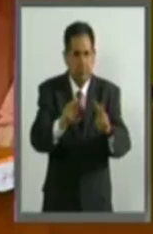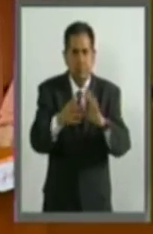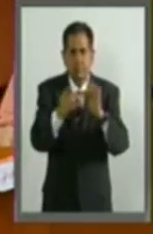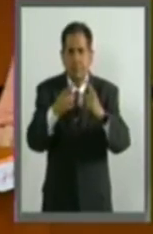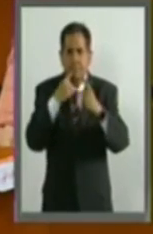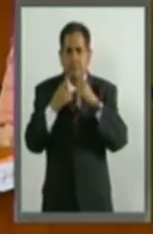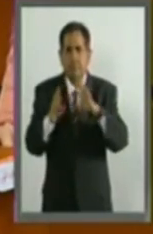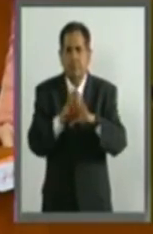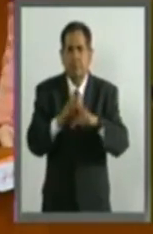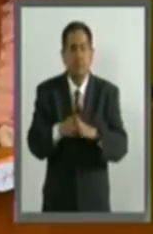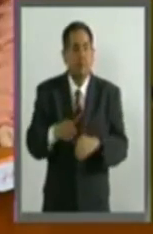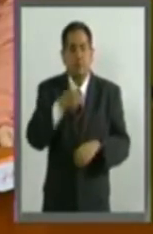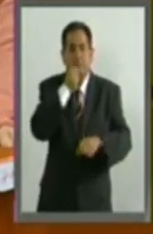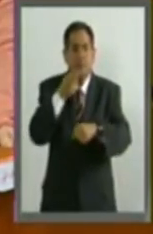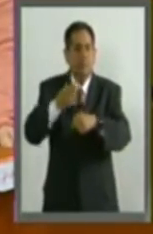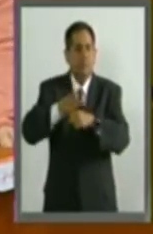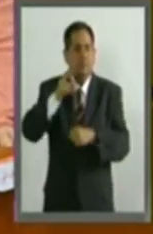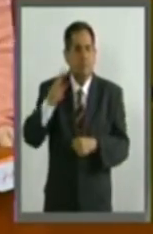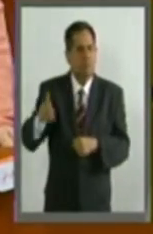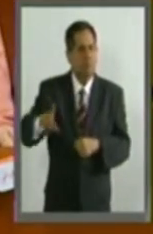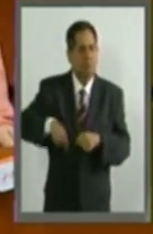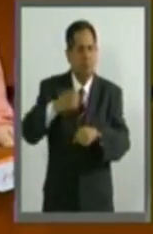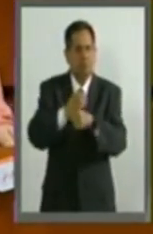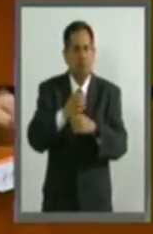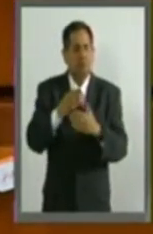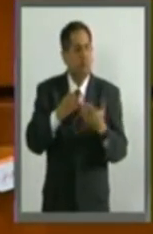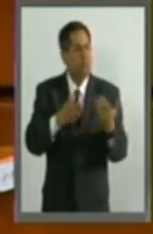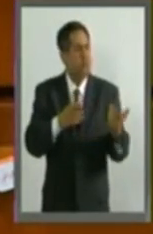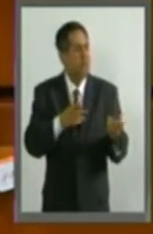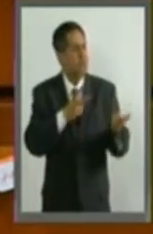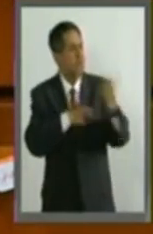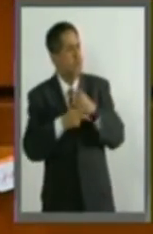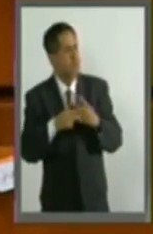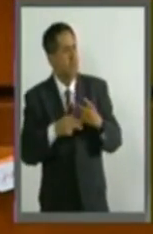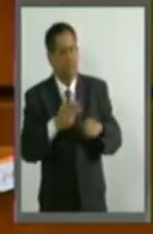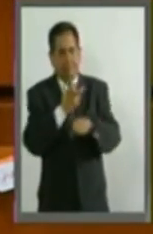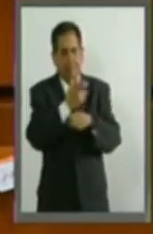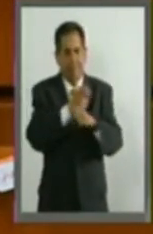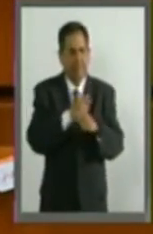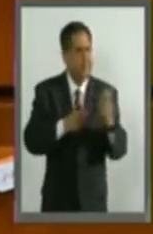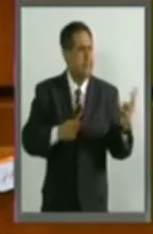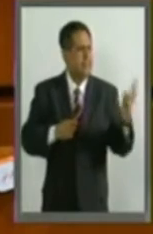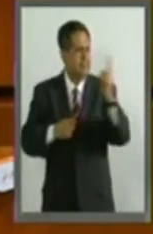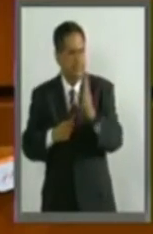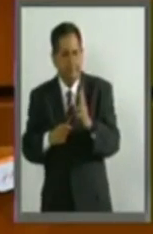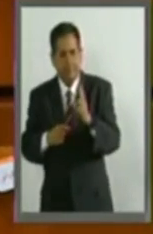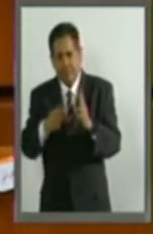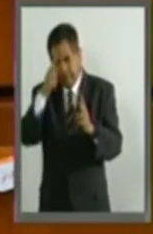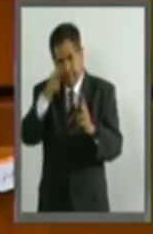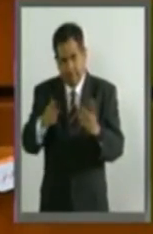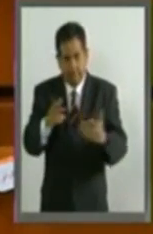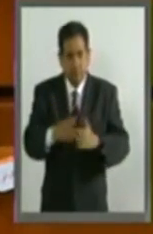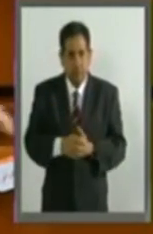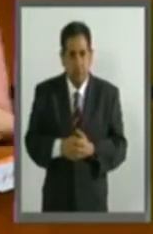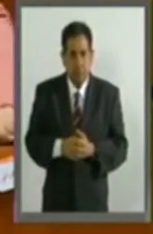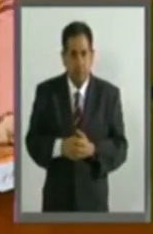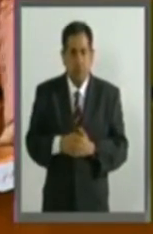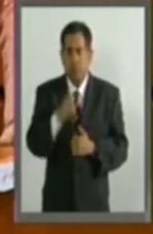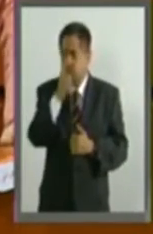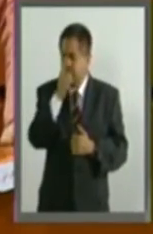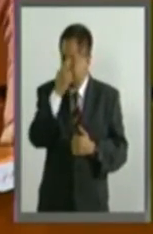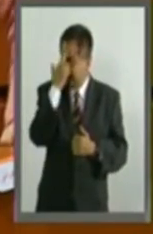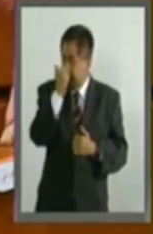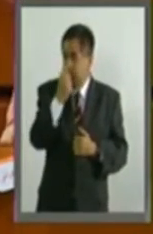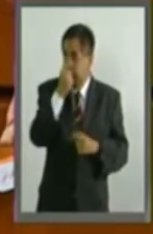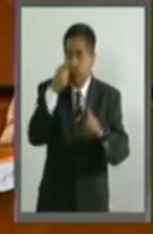secretario de Gobernación en la visita de los colegas norteamericanos a México. Por una razón fundamental.